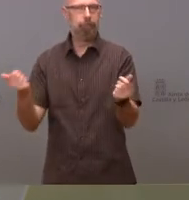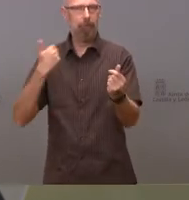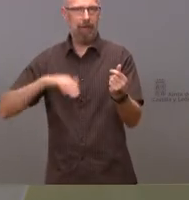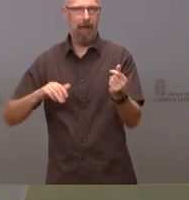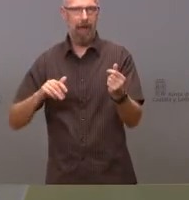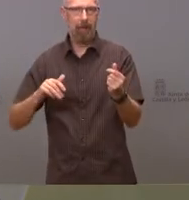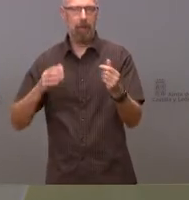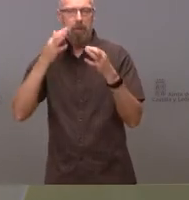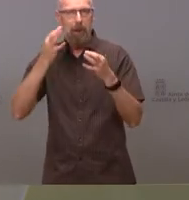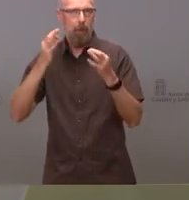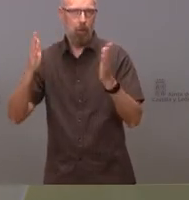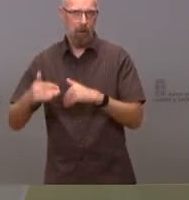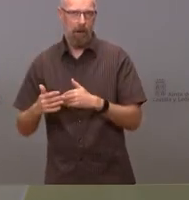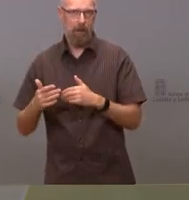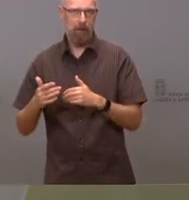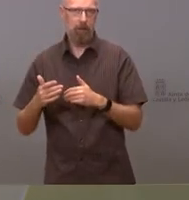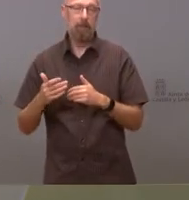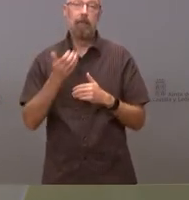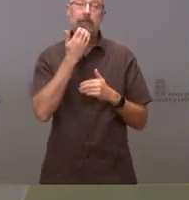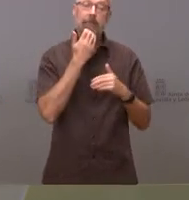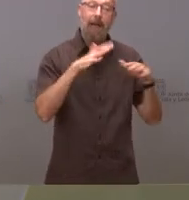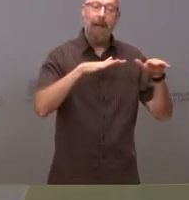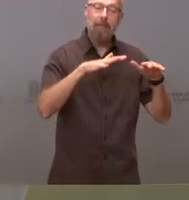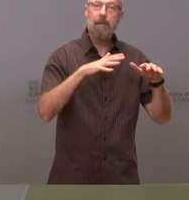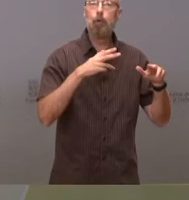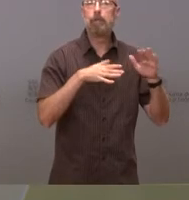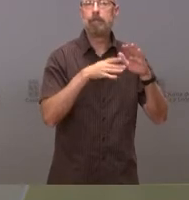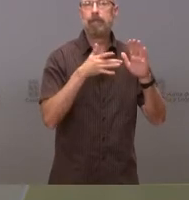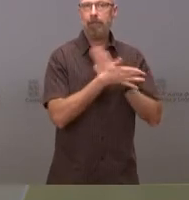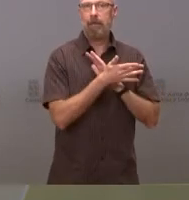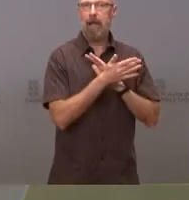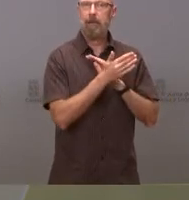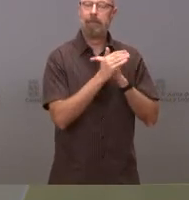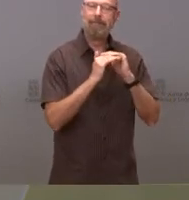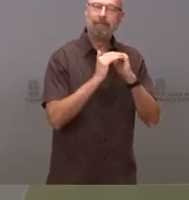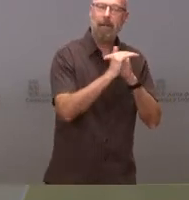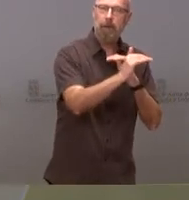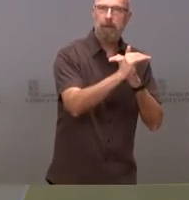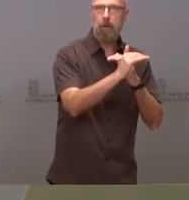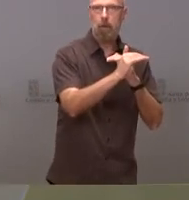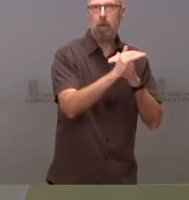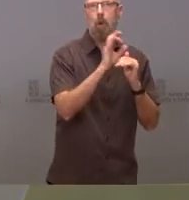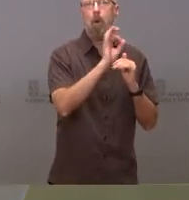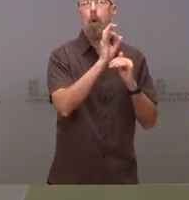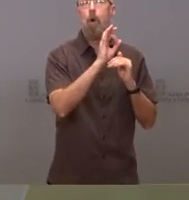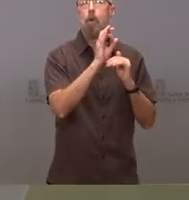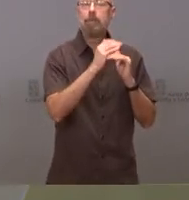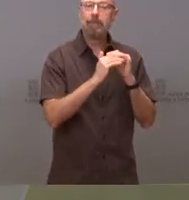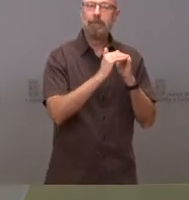Por lo tanto, hablamos de un incendio activo que puede ser estabilizado o más avanzada la labor,